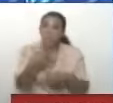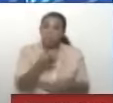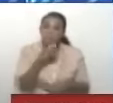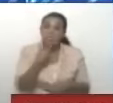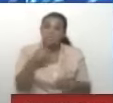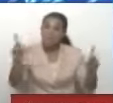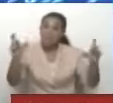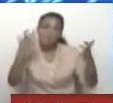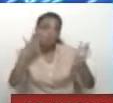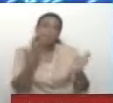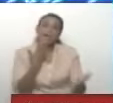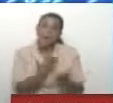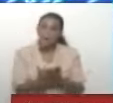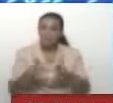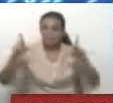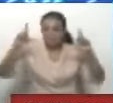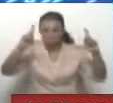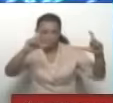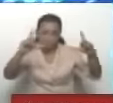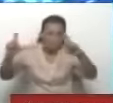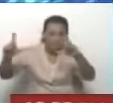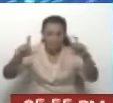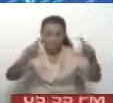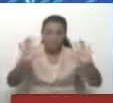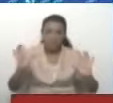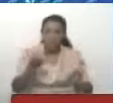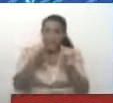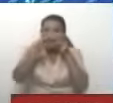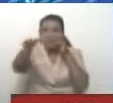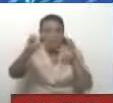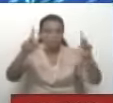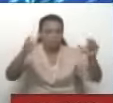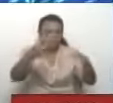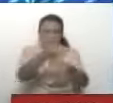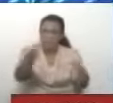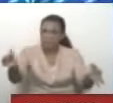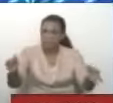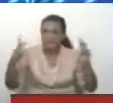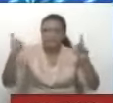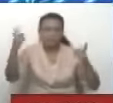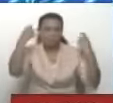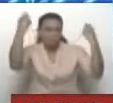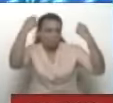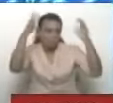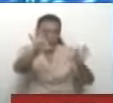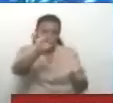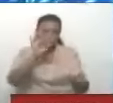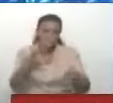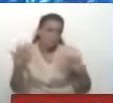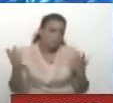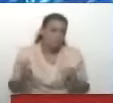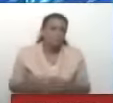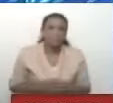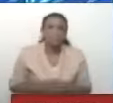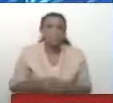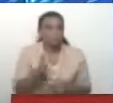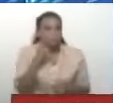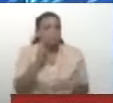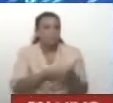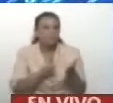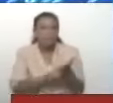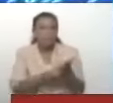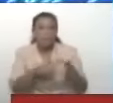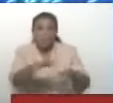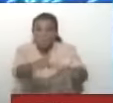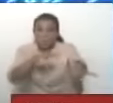buena. Le agradezco al fotógrafo de la agencia AP, la foto está como para una campaña, pues. La media verdad que en medio de